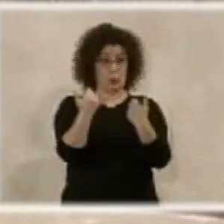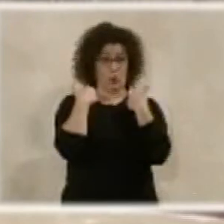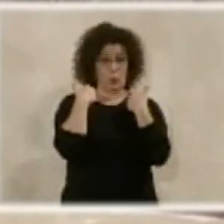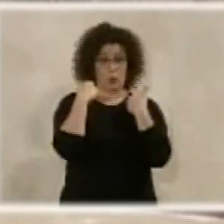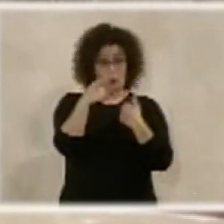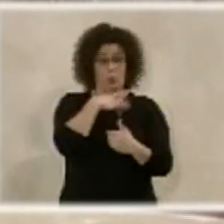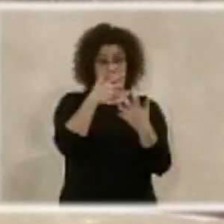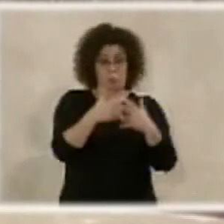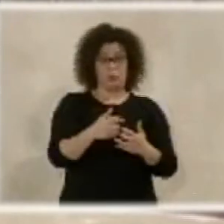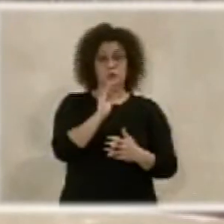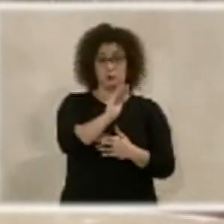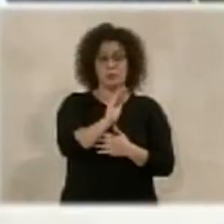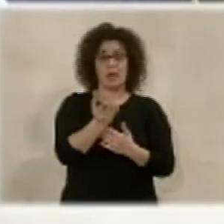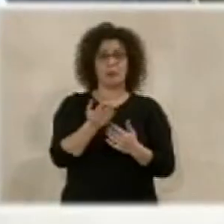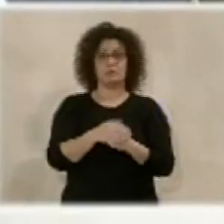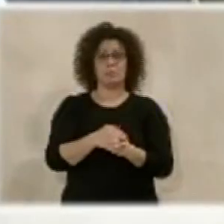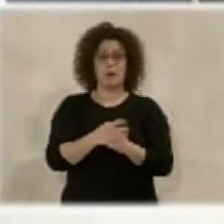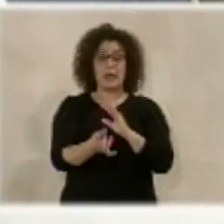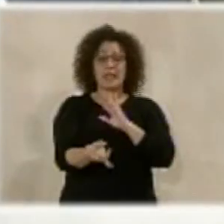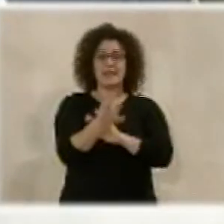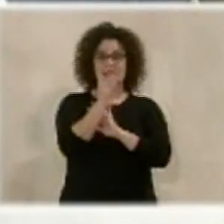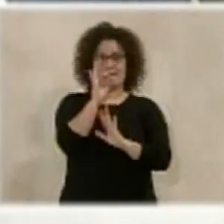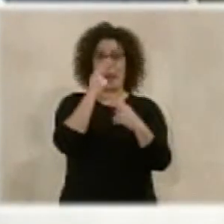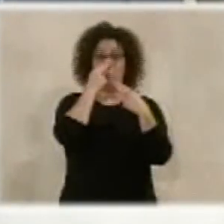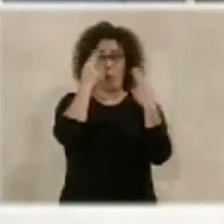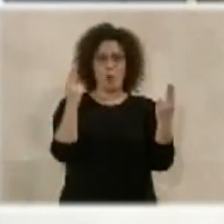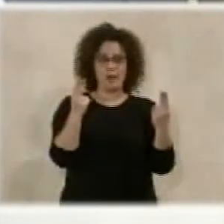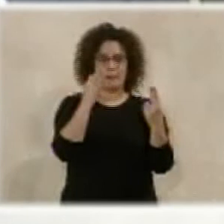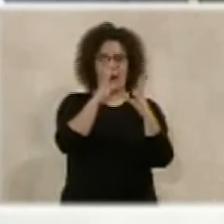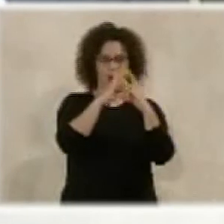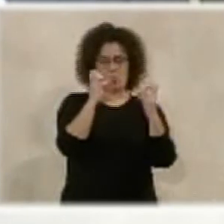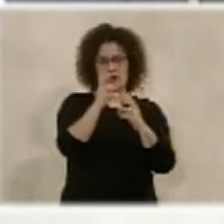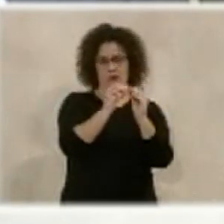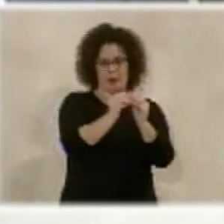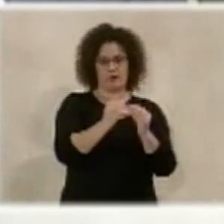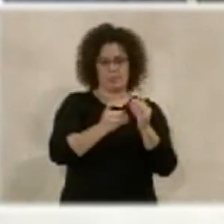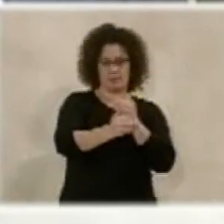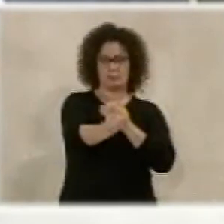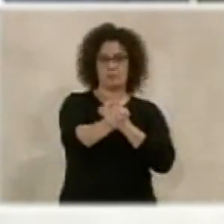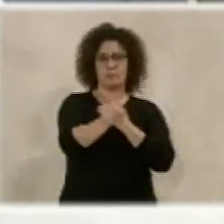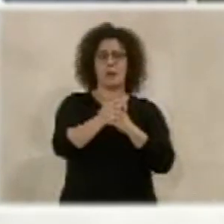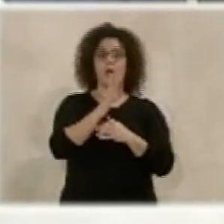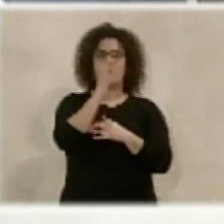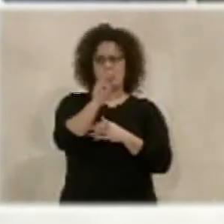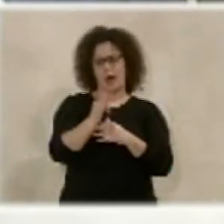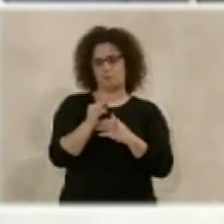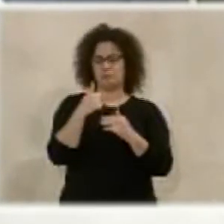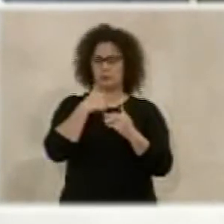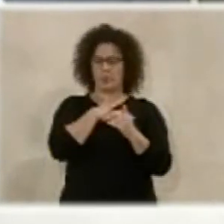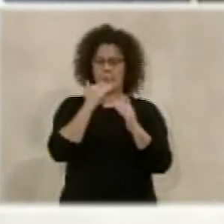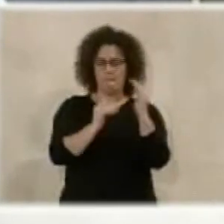sus funciones, con una iniciativa pública y con un acuerdo para realizarlo. E incluso, muy más allá,